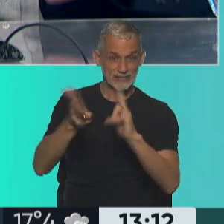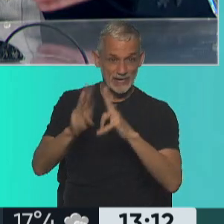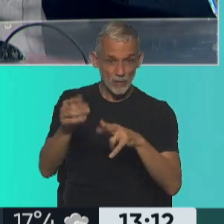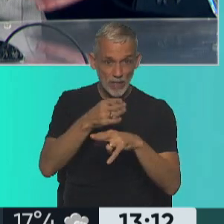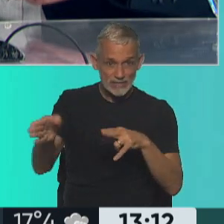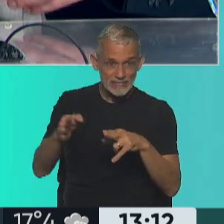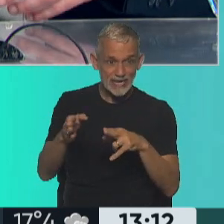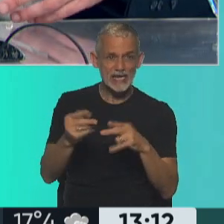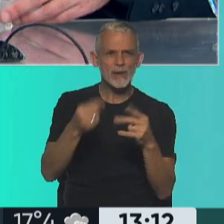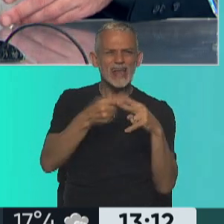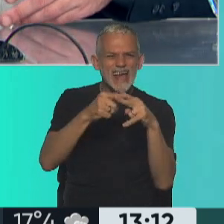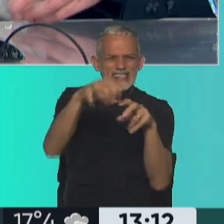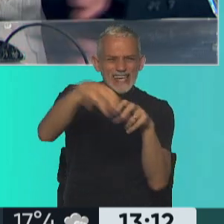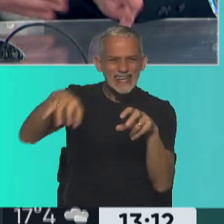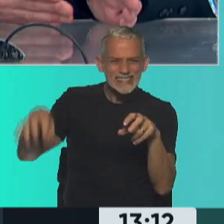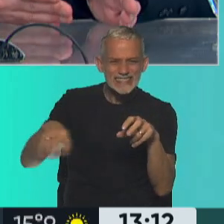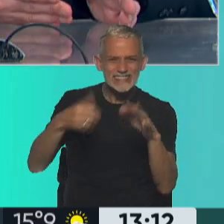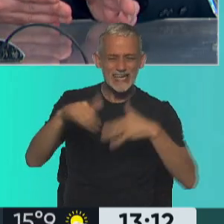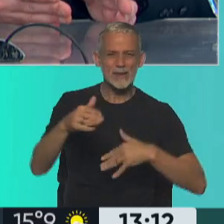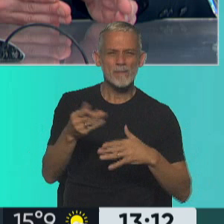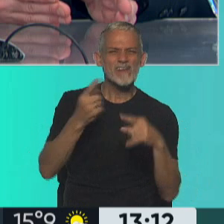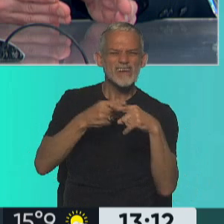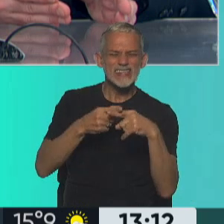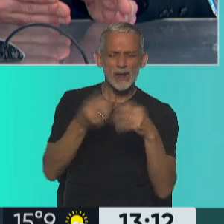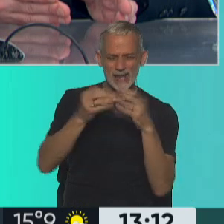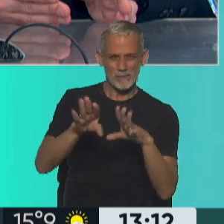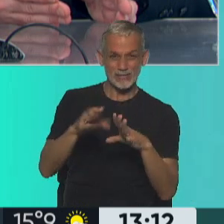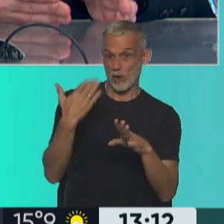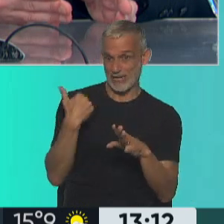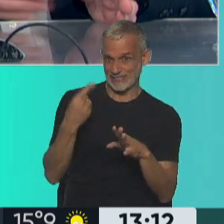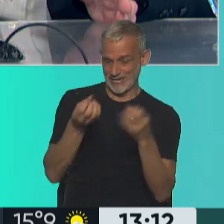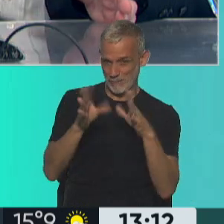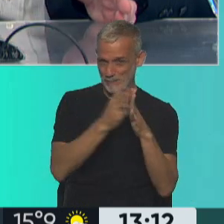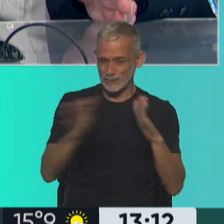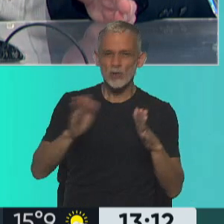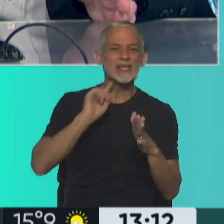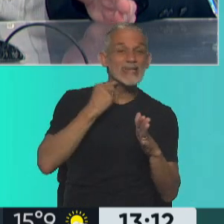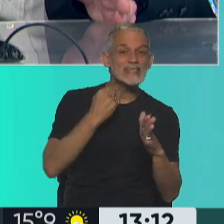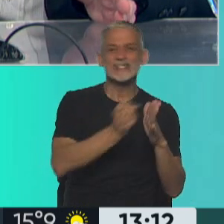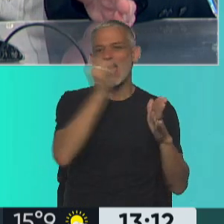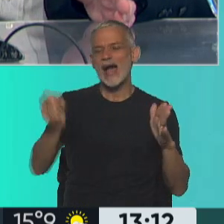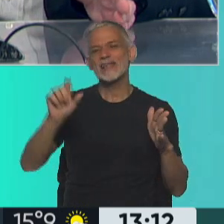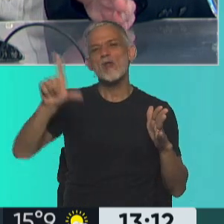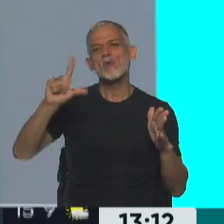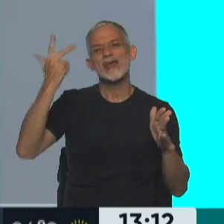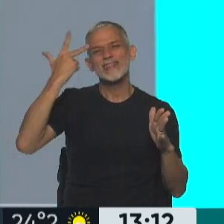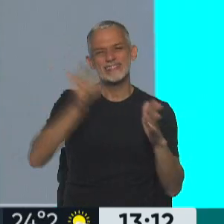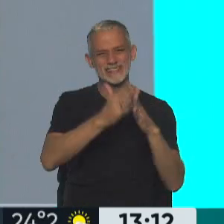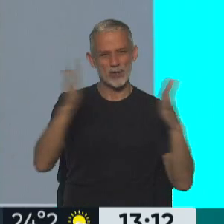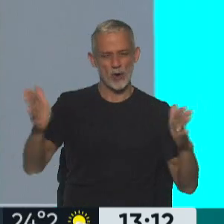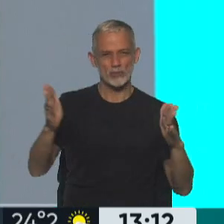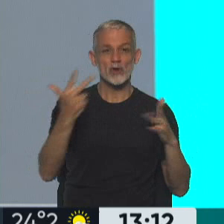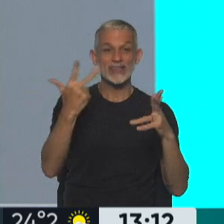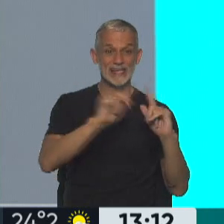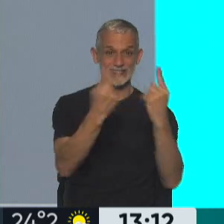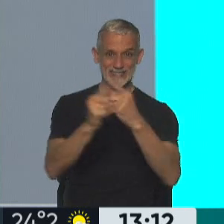para distintos talleres que se van a dar. El festival empezó ayer, del 13, hasta el lunes 18, en tres